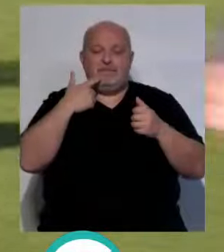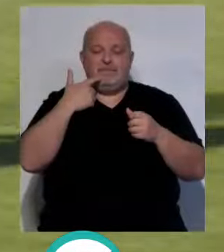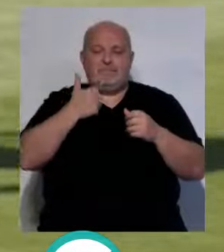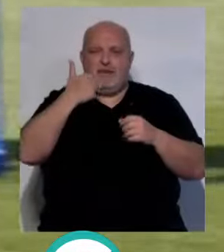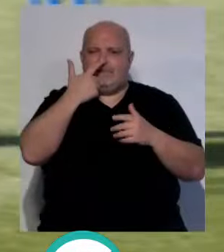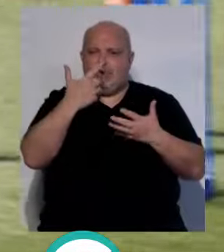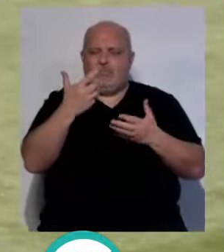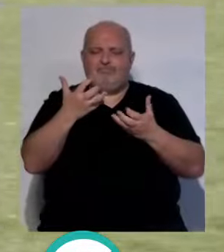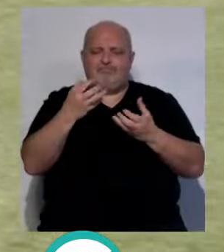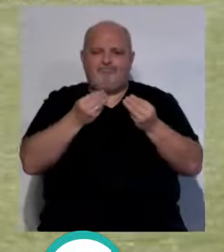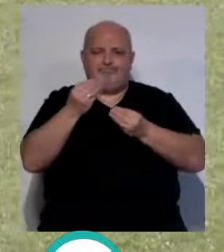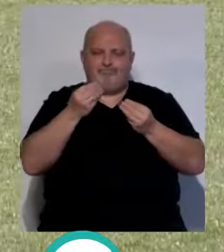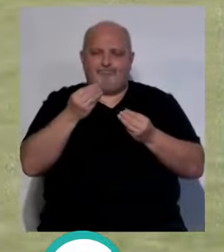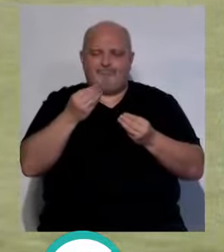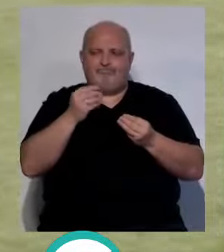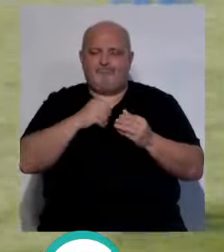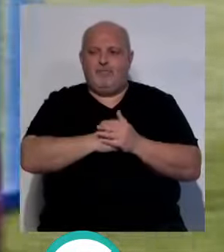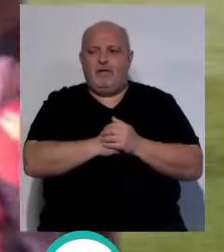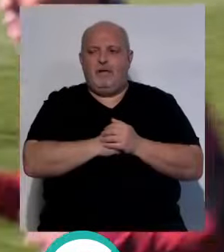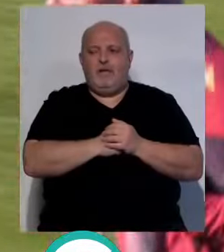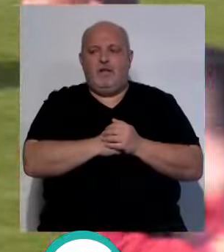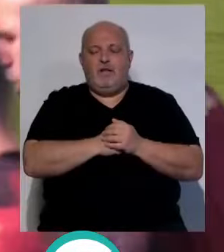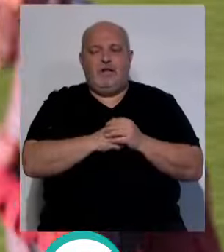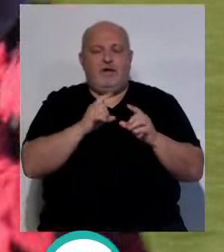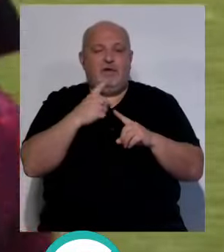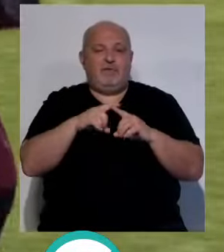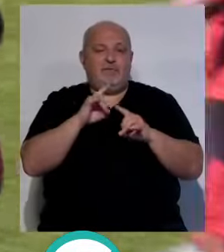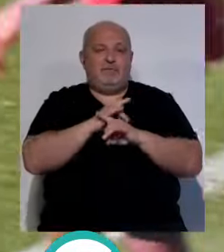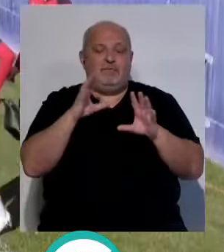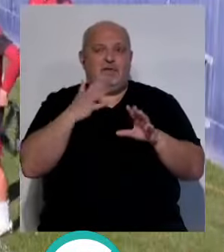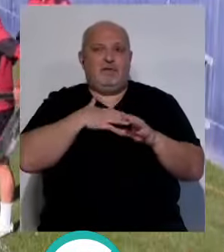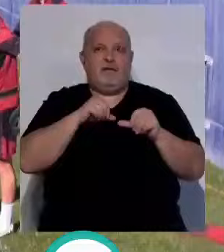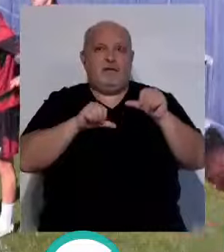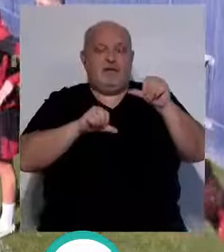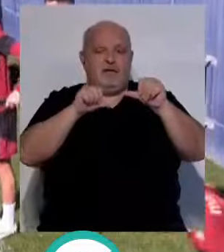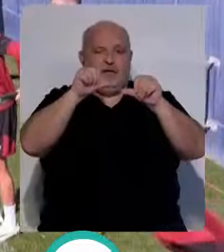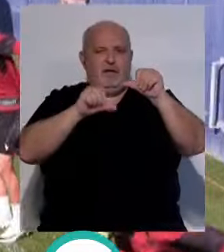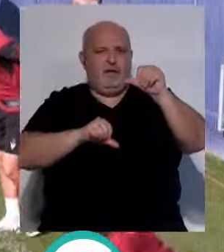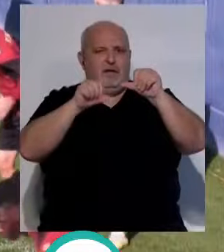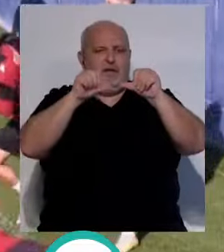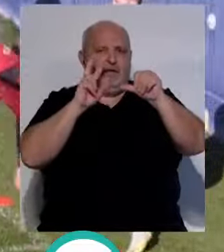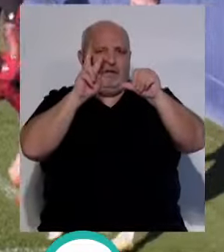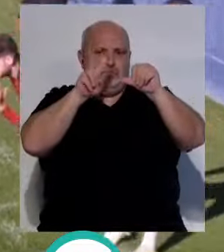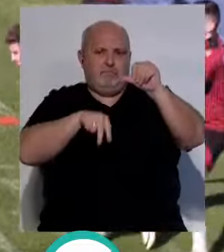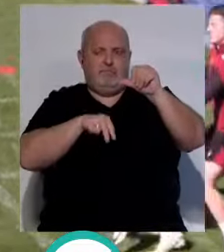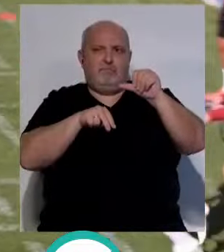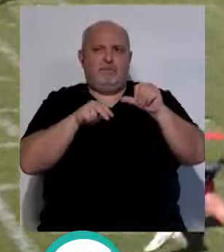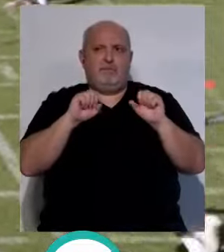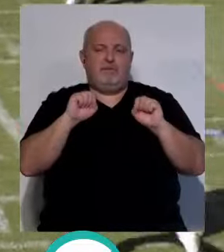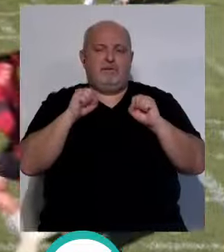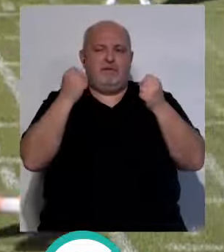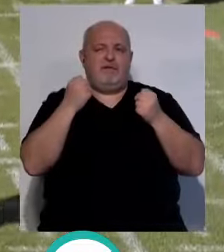más, meterá más. David, cosa está clara. En mí es la clasificación, somos los que estamos para salvarnos.